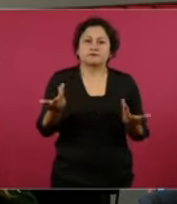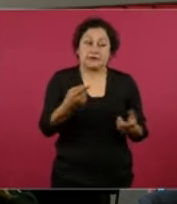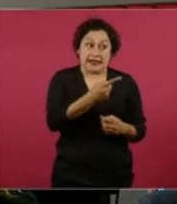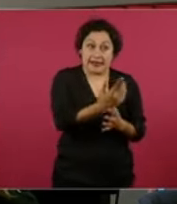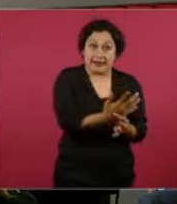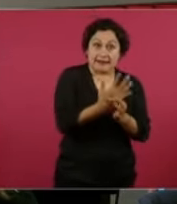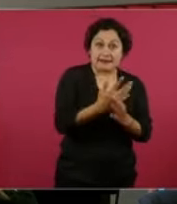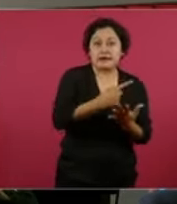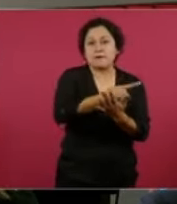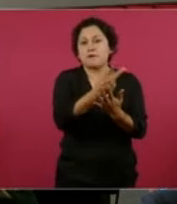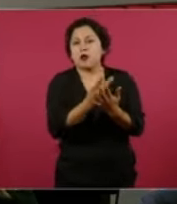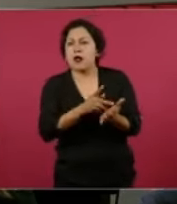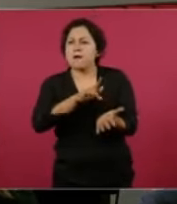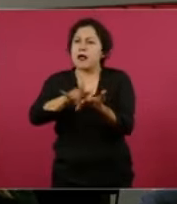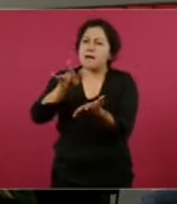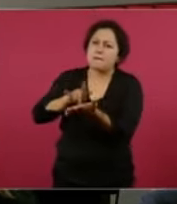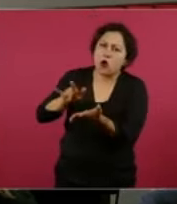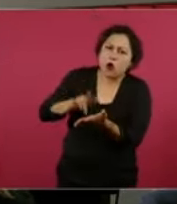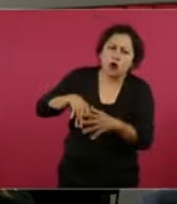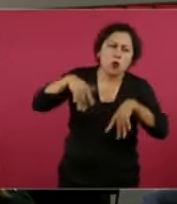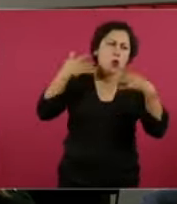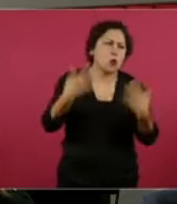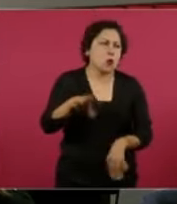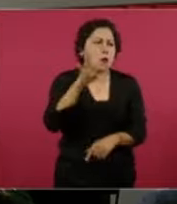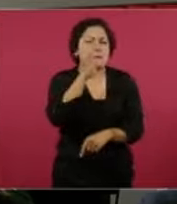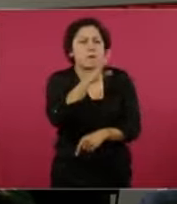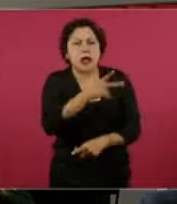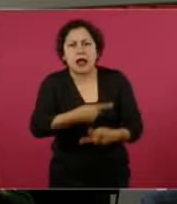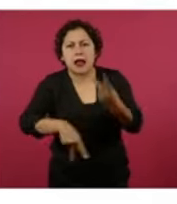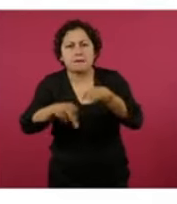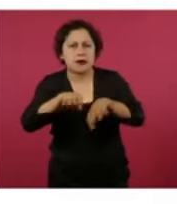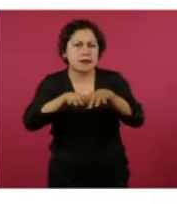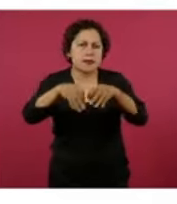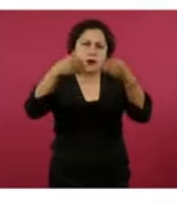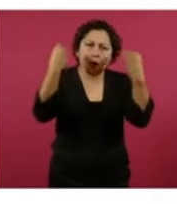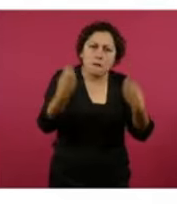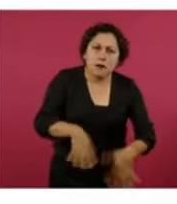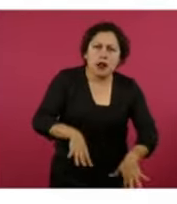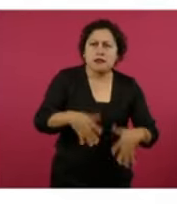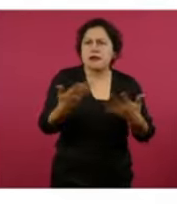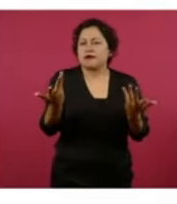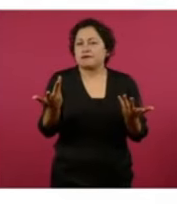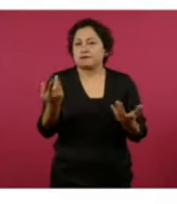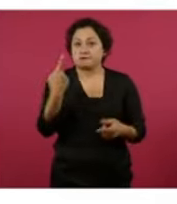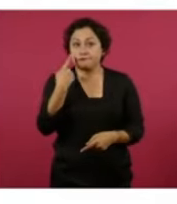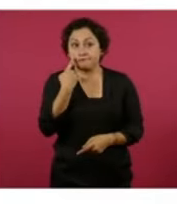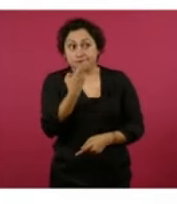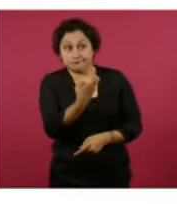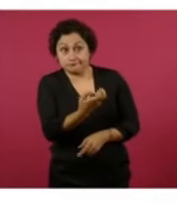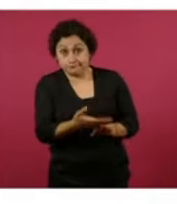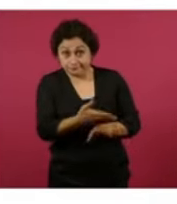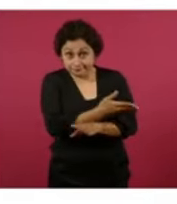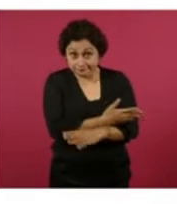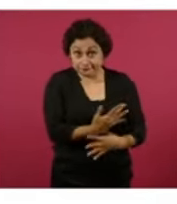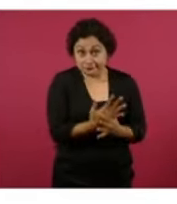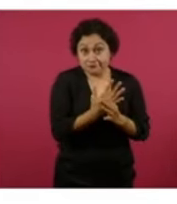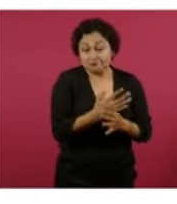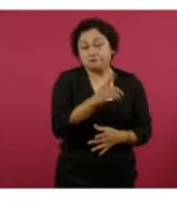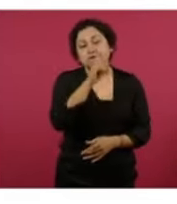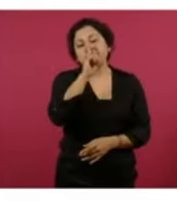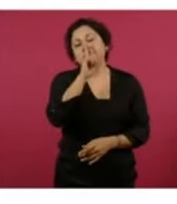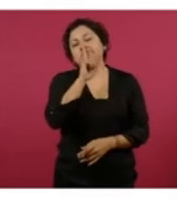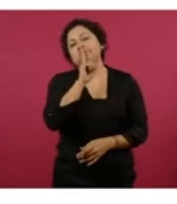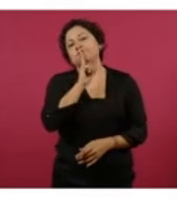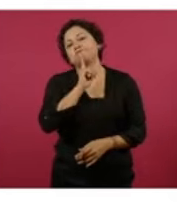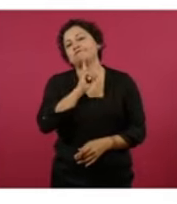deuda, que habría devaluación y desempleo. ¿Qué creen? También fue falso. Y que para el tercer año íbamos a vivir una de las